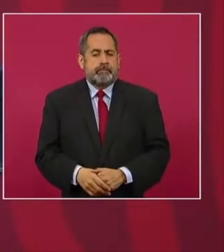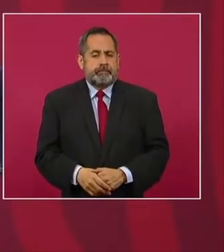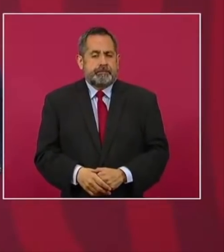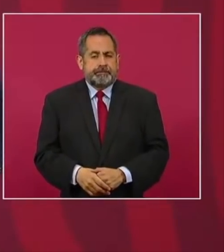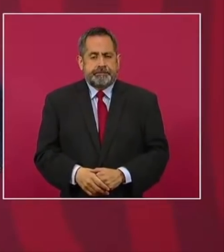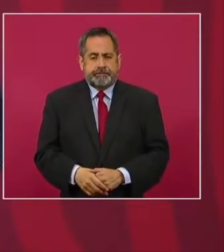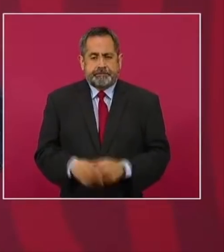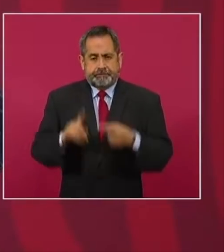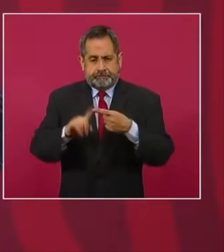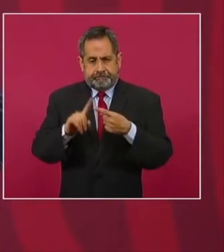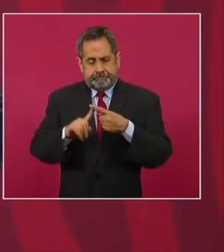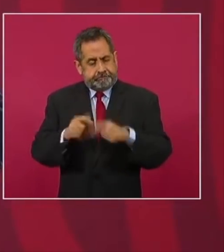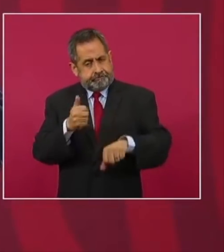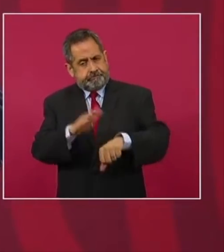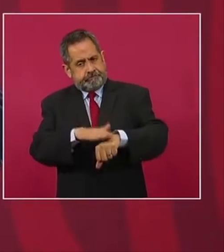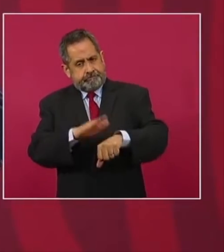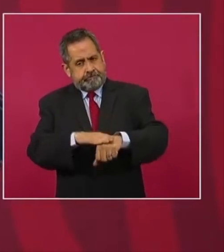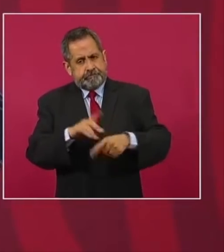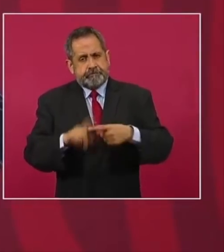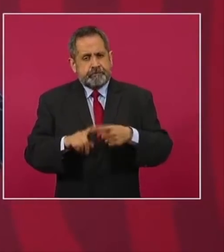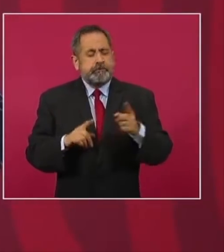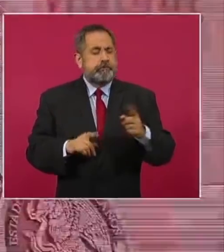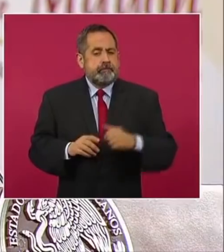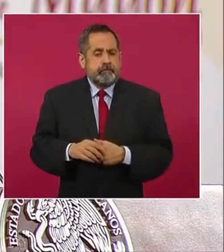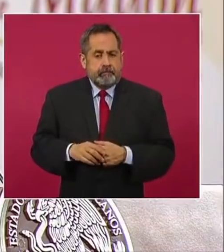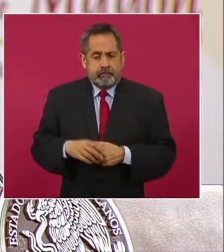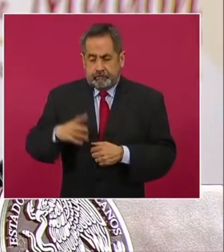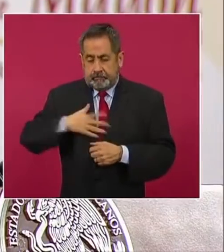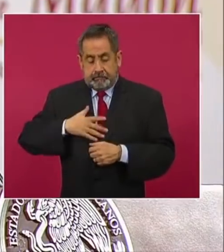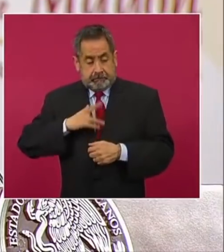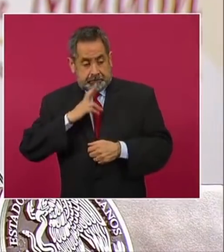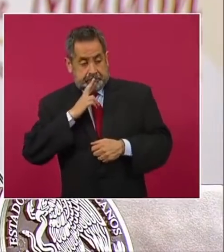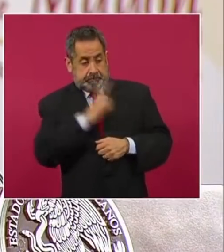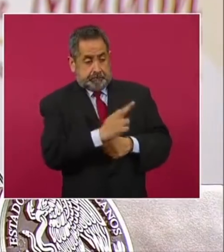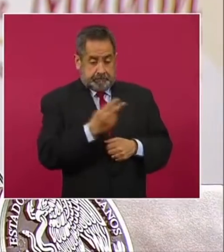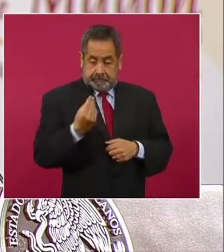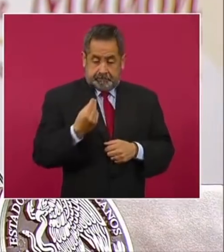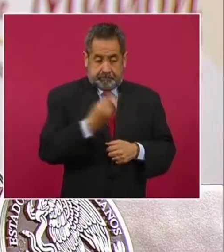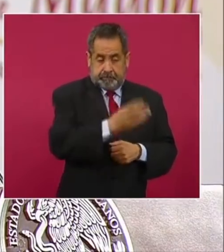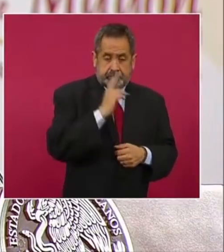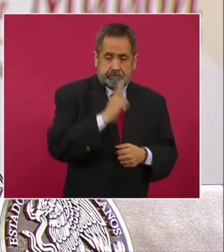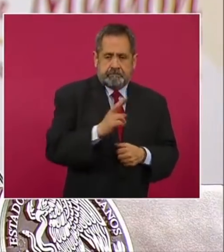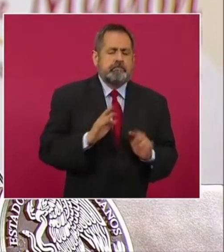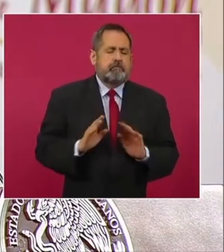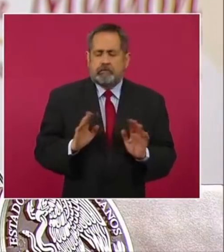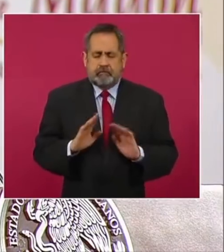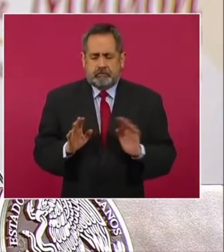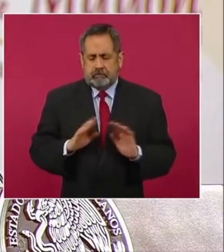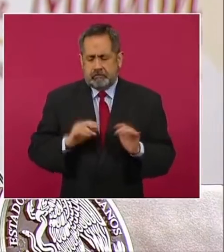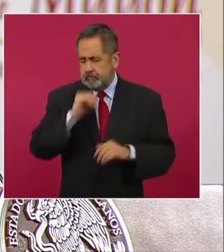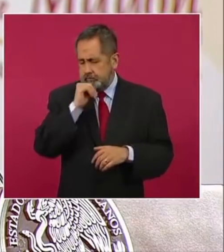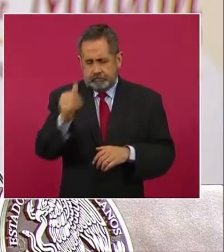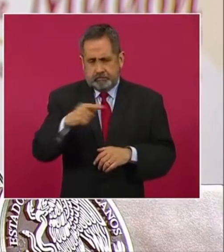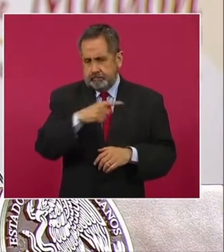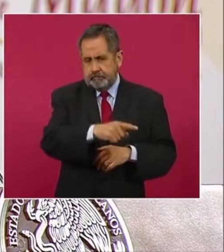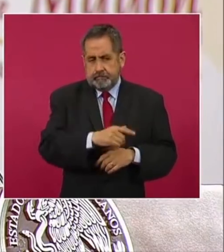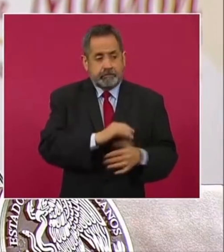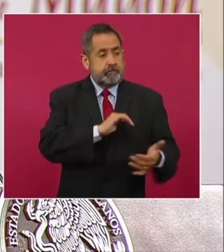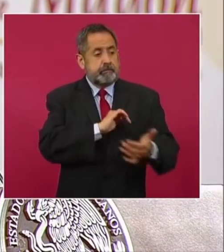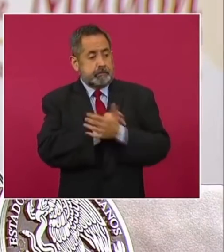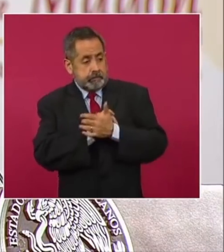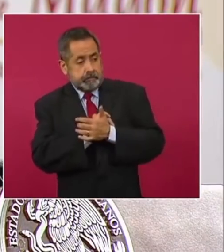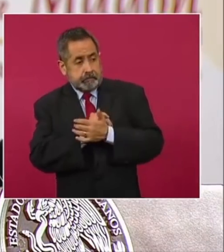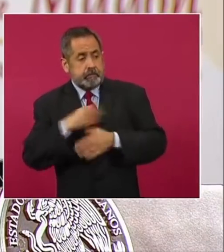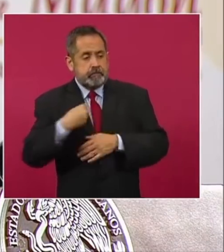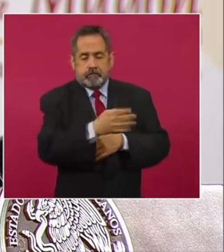primero señalar que esta no es la respuesta a alguna petición que haya hecho el Instituto Nacional